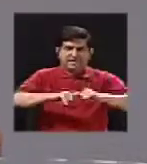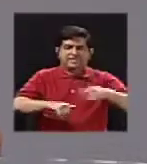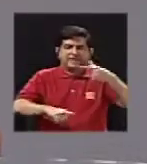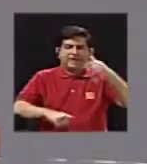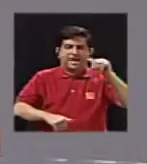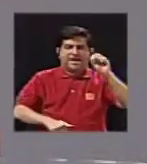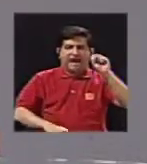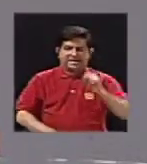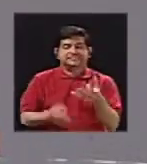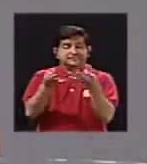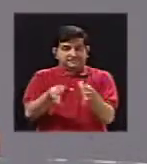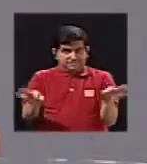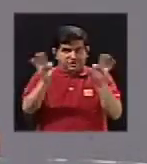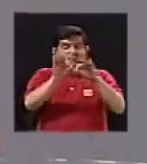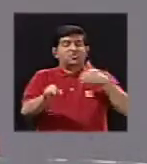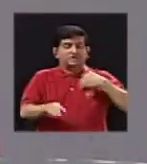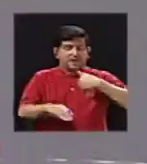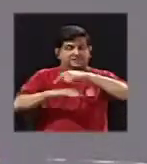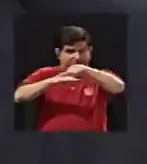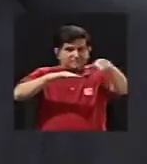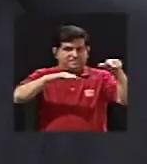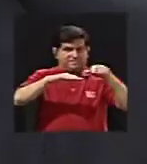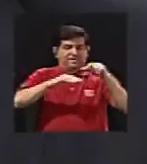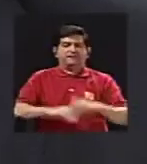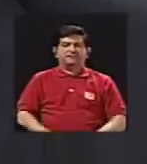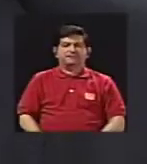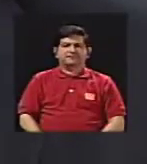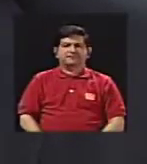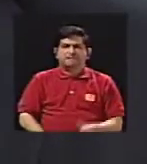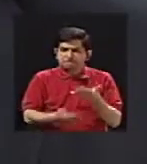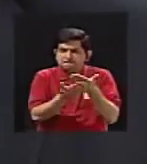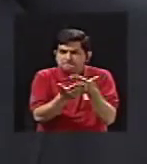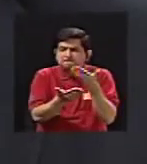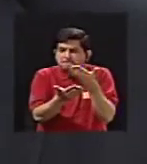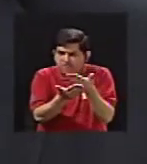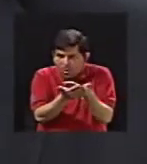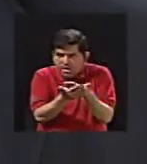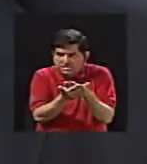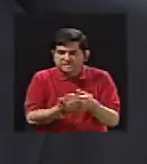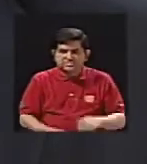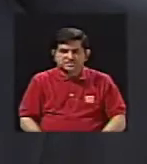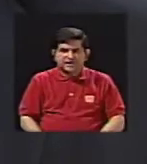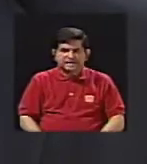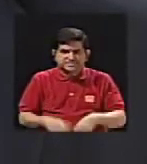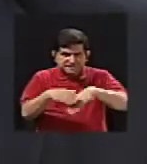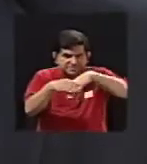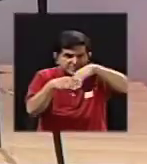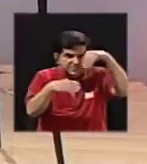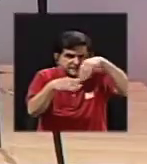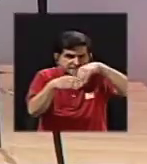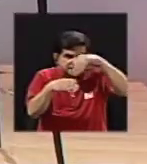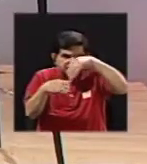de ese gas. Entonces, por eso es tan importante tener eso. En ese sentido, digamos, las muestras que se toman en